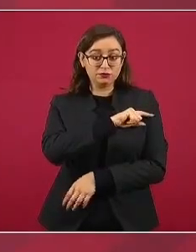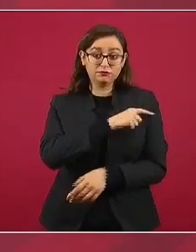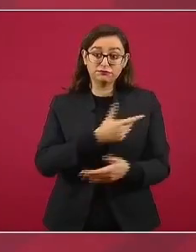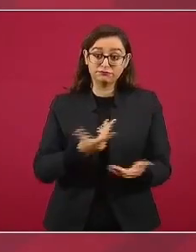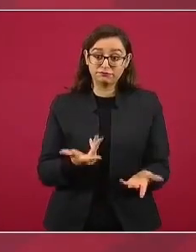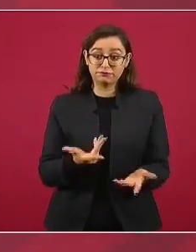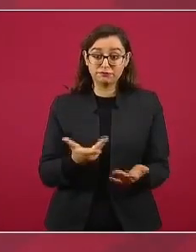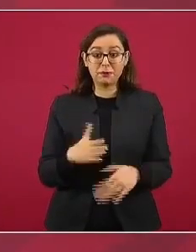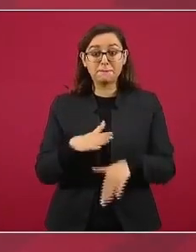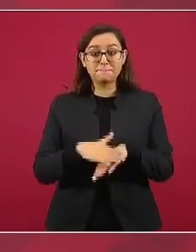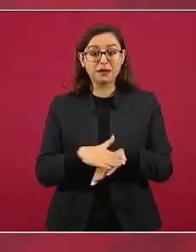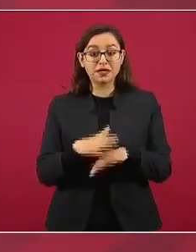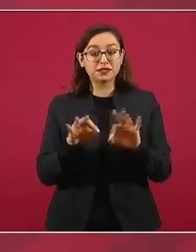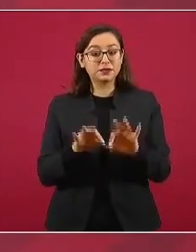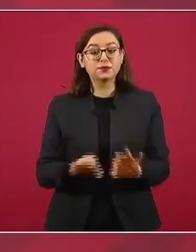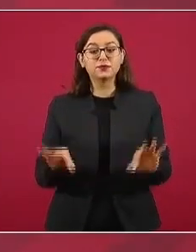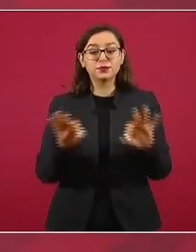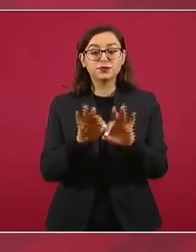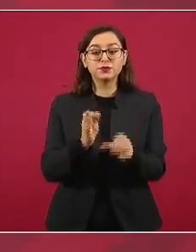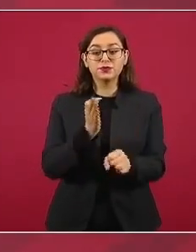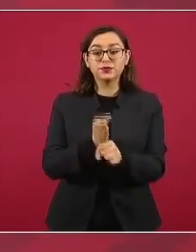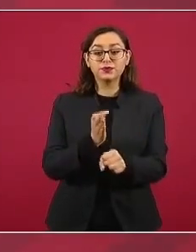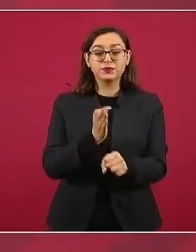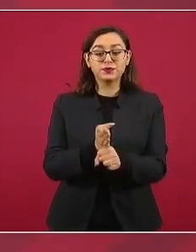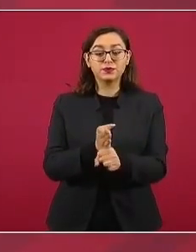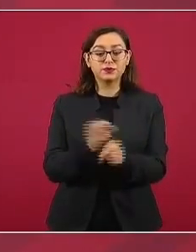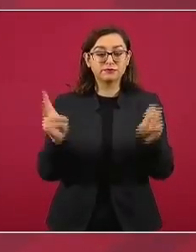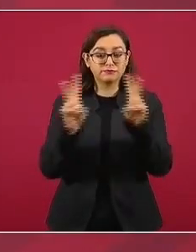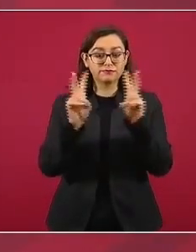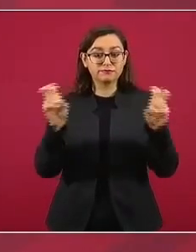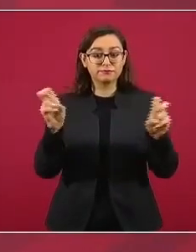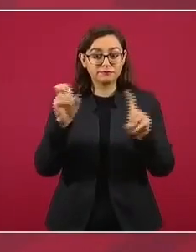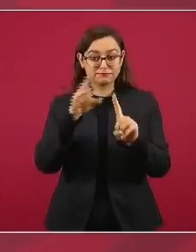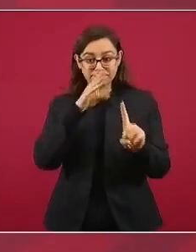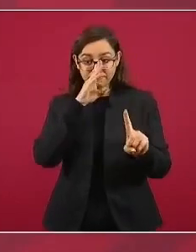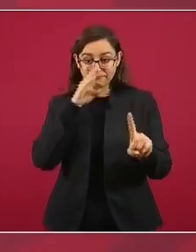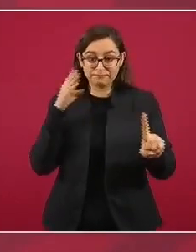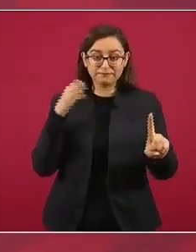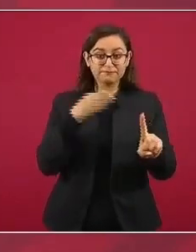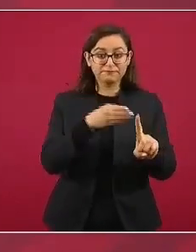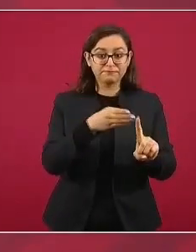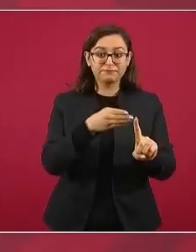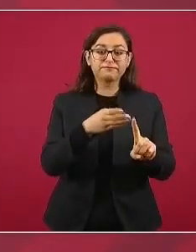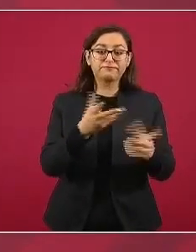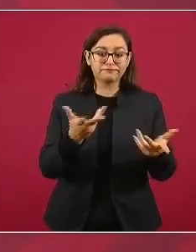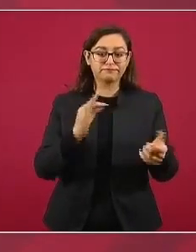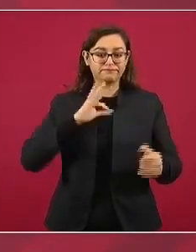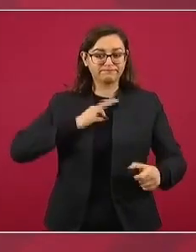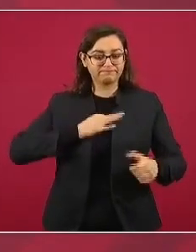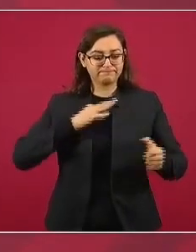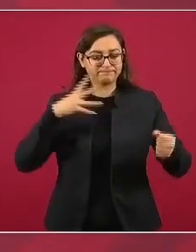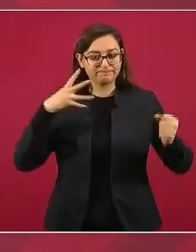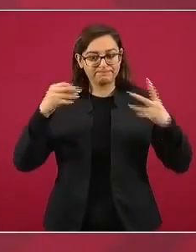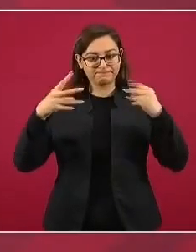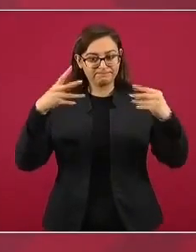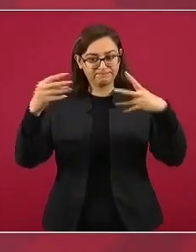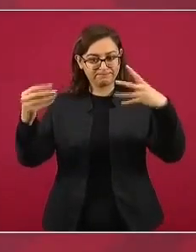lo que tiene que ver con las acciones para enfrentar la pandemia.